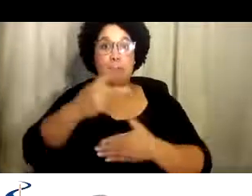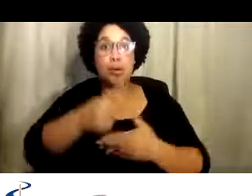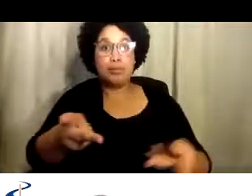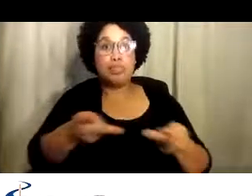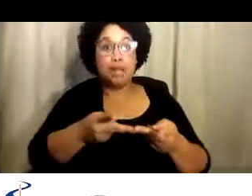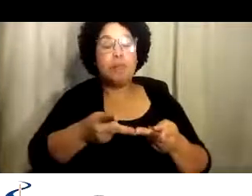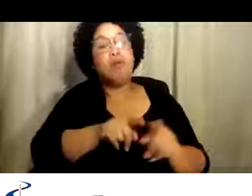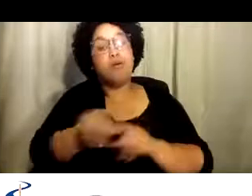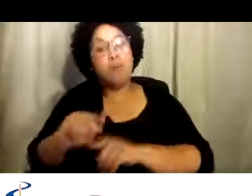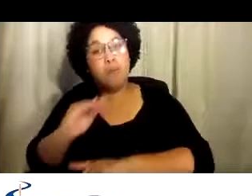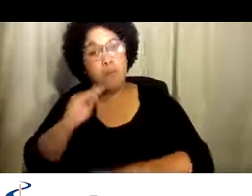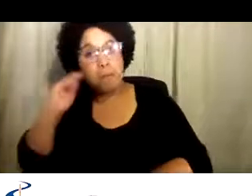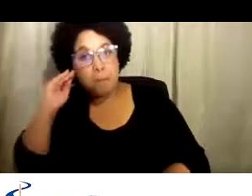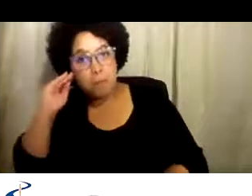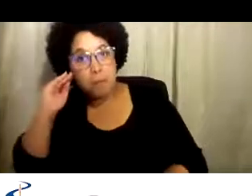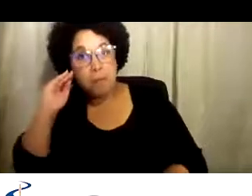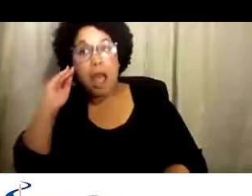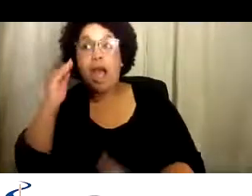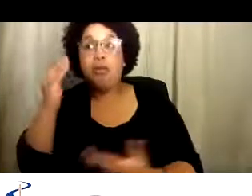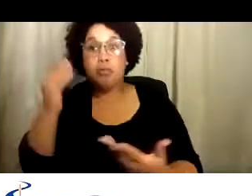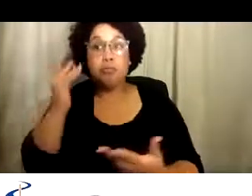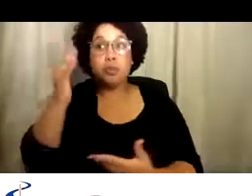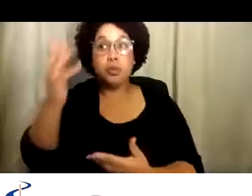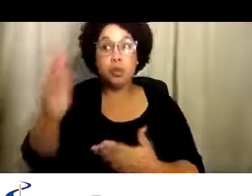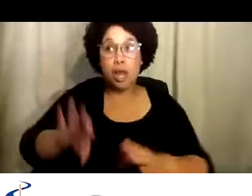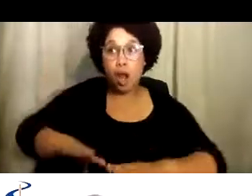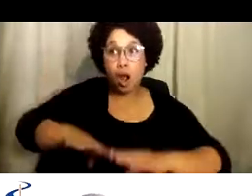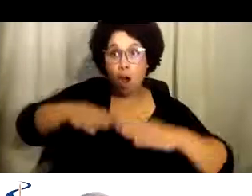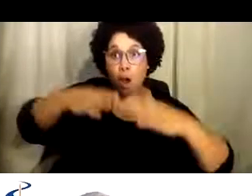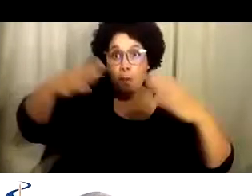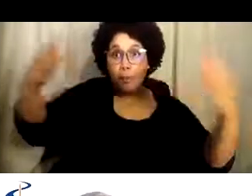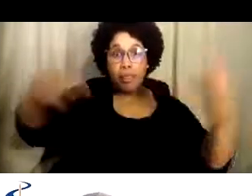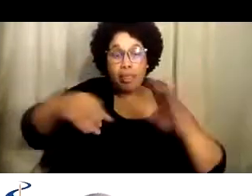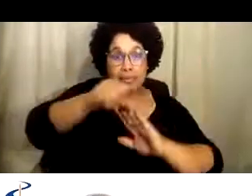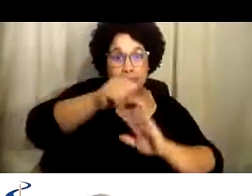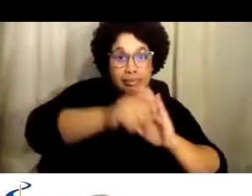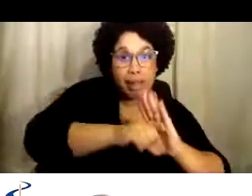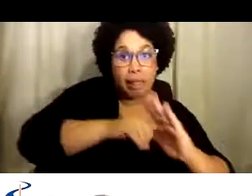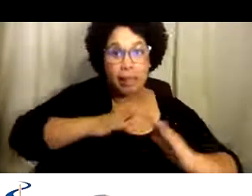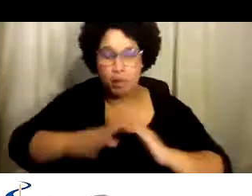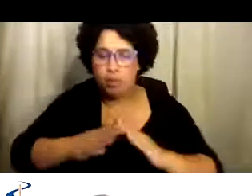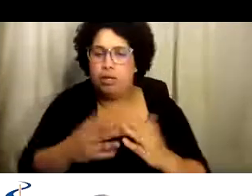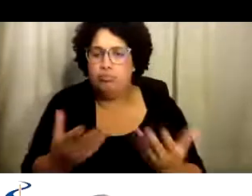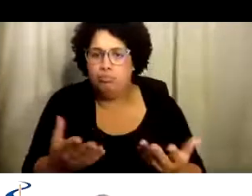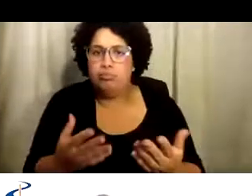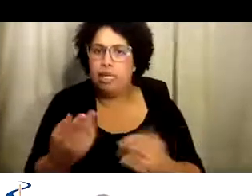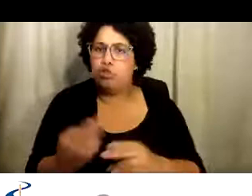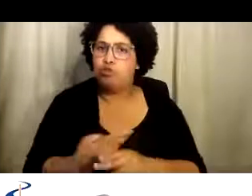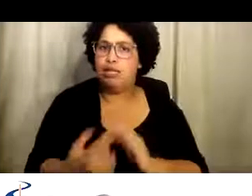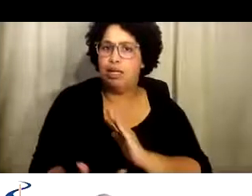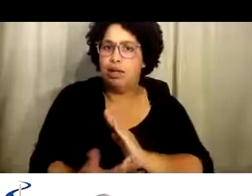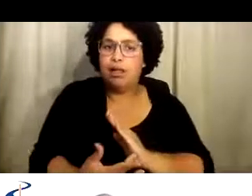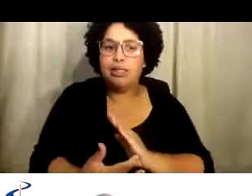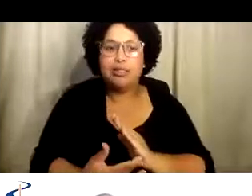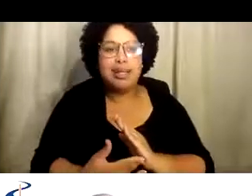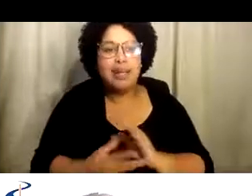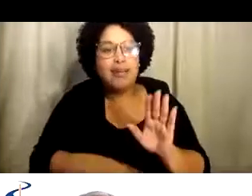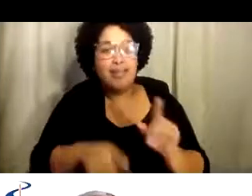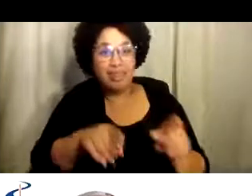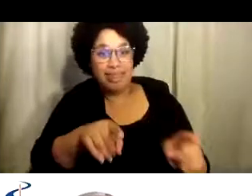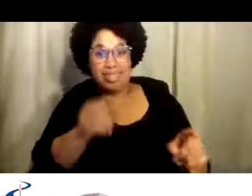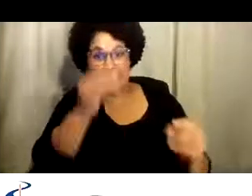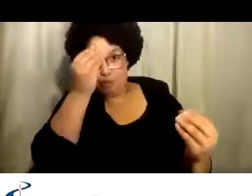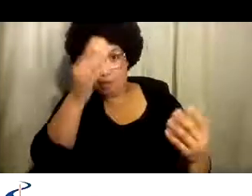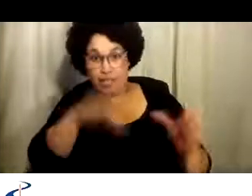La idea es que la tecnología se use no solamente en un sitio, pero en el hogar. Y uno puede encontrar esta guía en nuestro sitio web